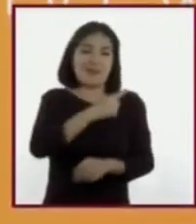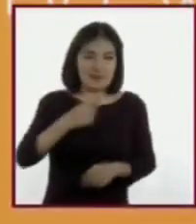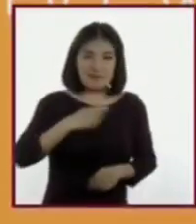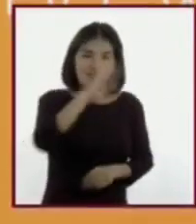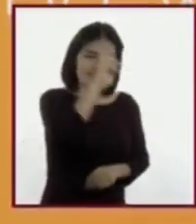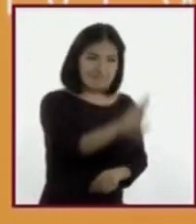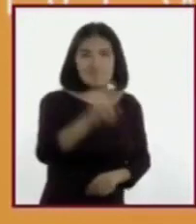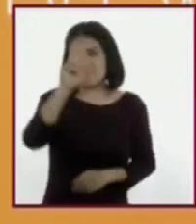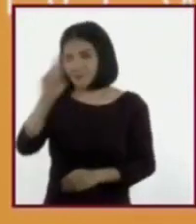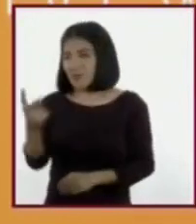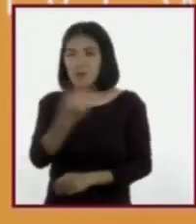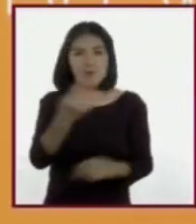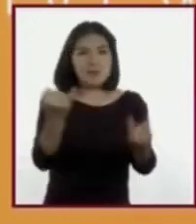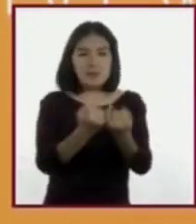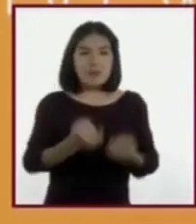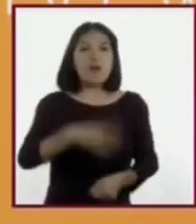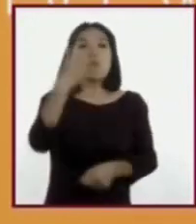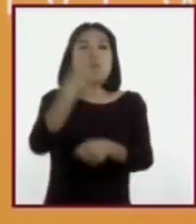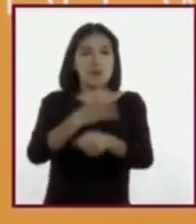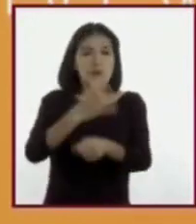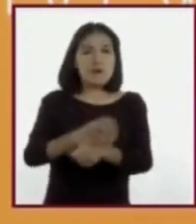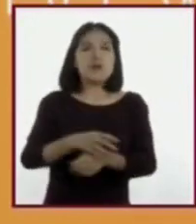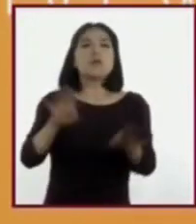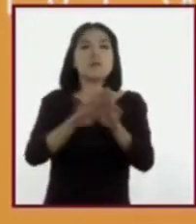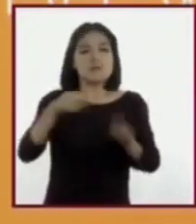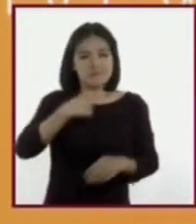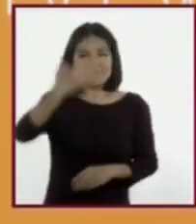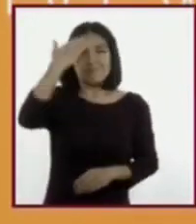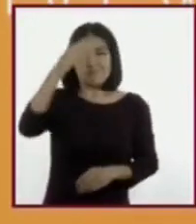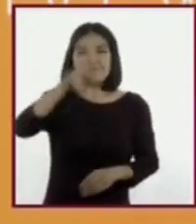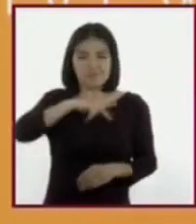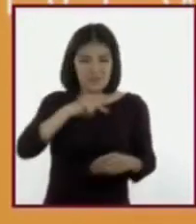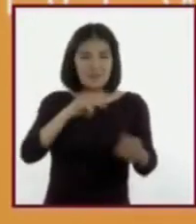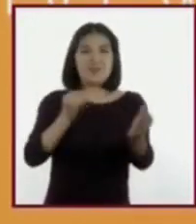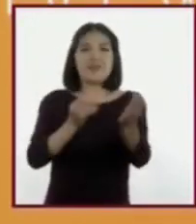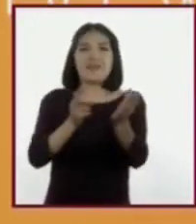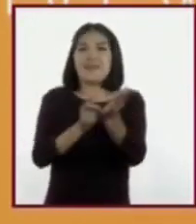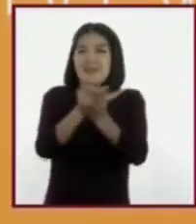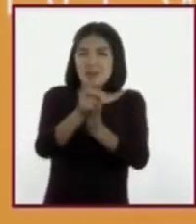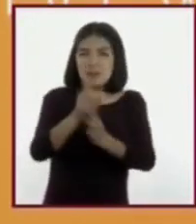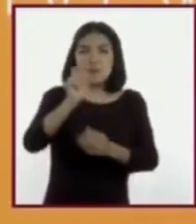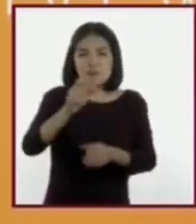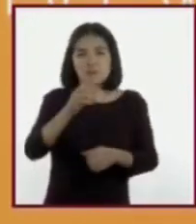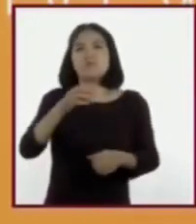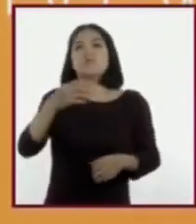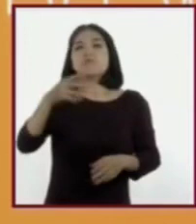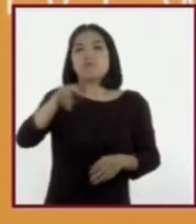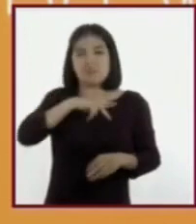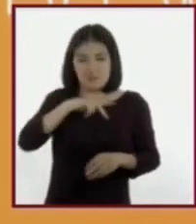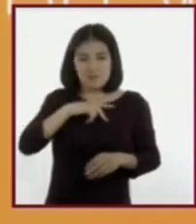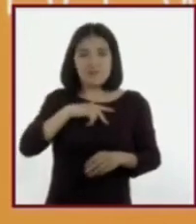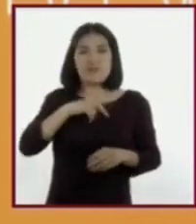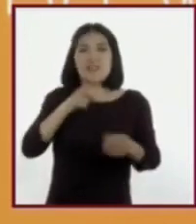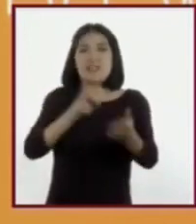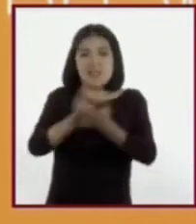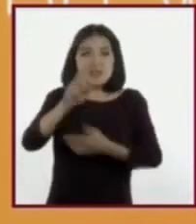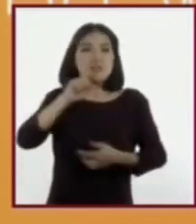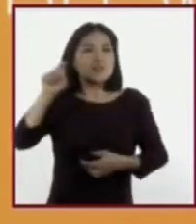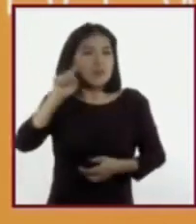respetarse. Cuatro, conocer nuestros derechos como el de tener información sexual, hacer tratados con respeto y